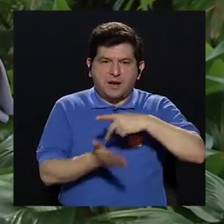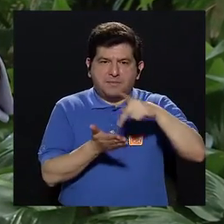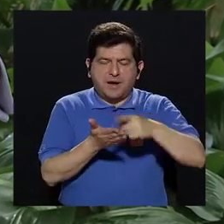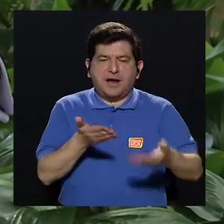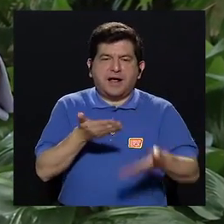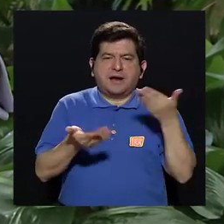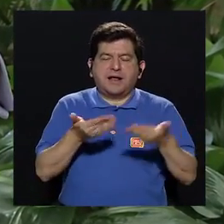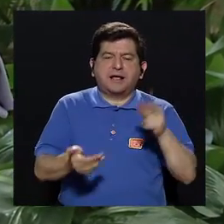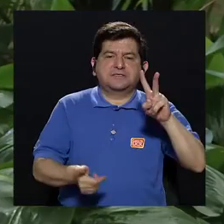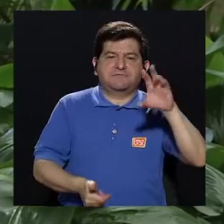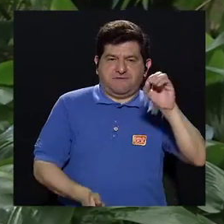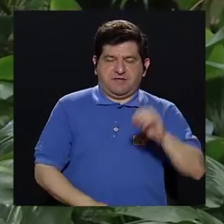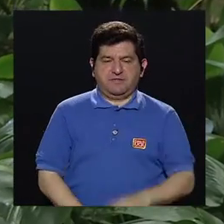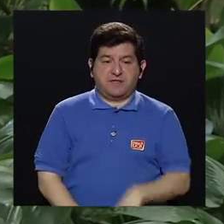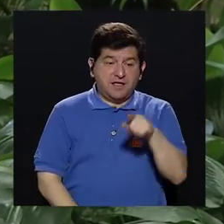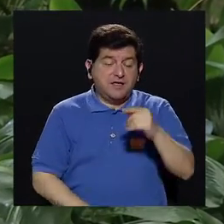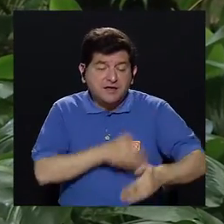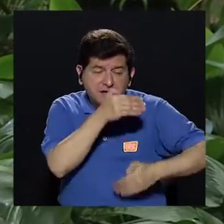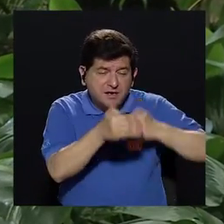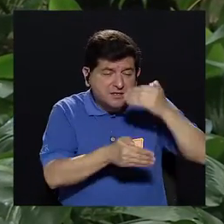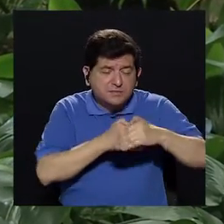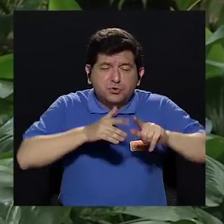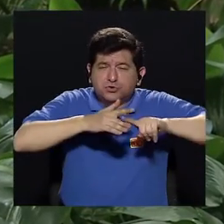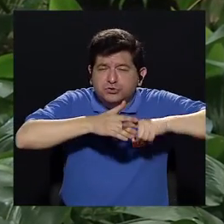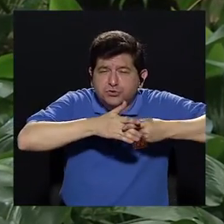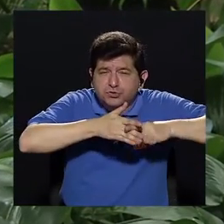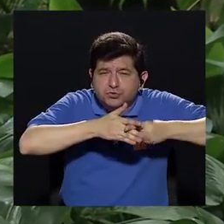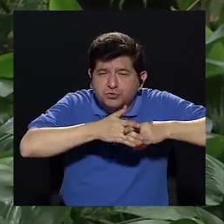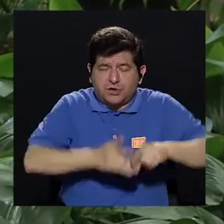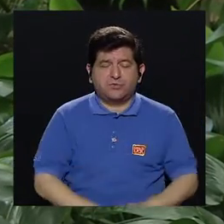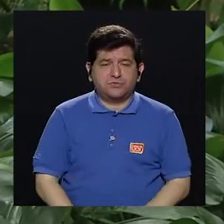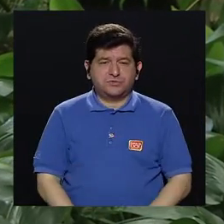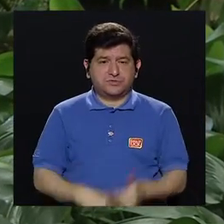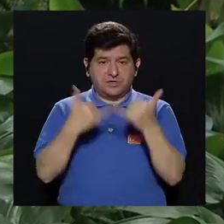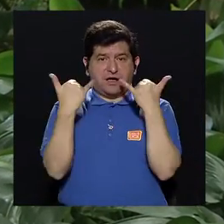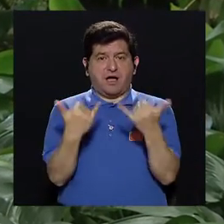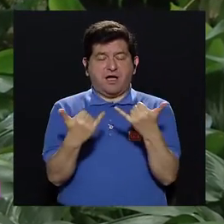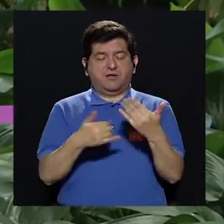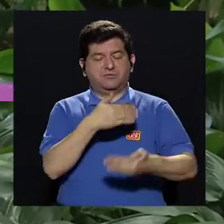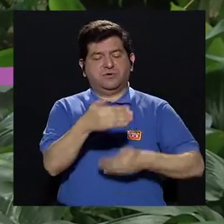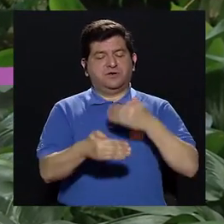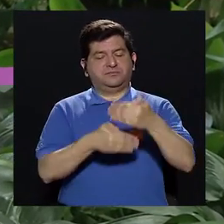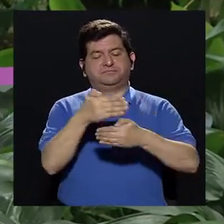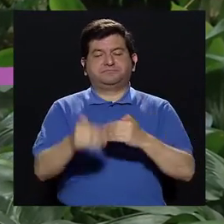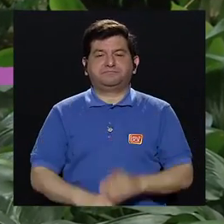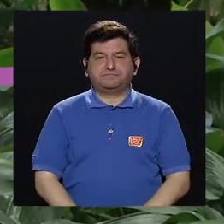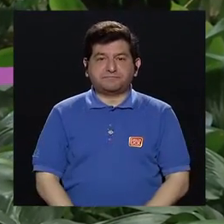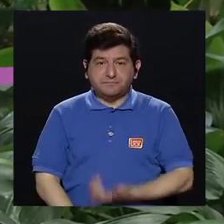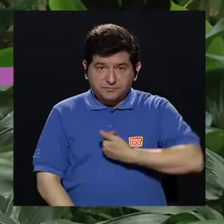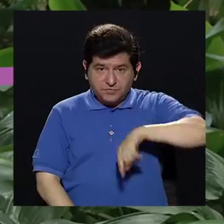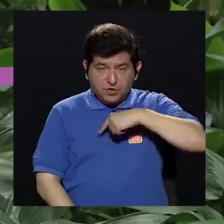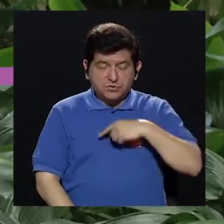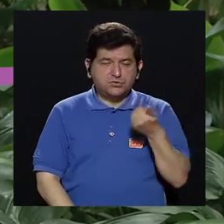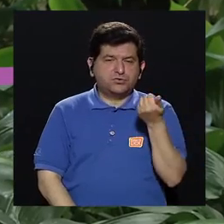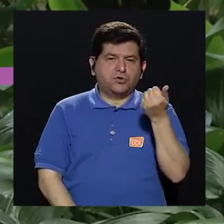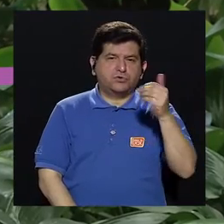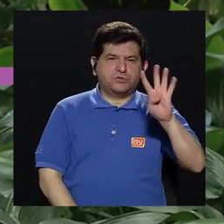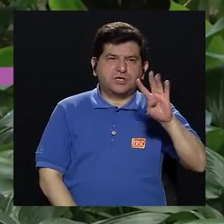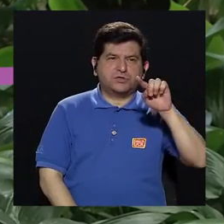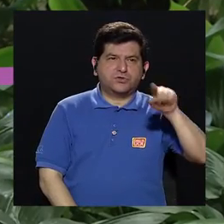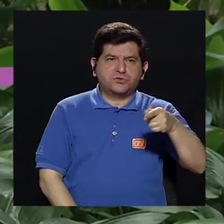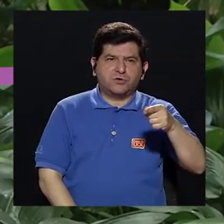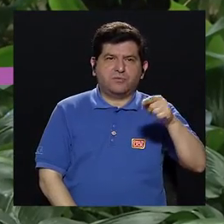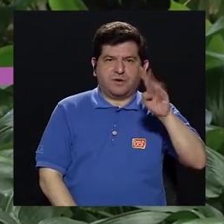pagar casi 20, y ese es el proceso de ajuste en el que estamos en este momento, en este momento estamos en 14